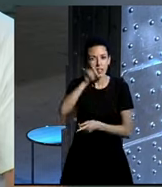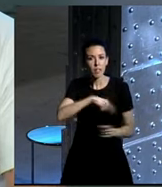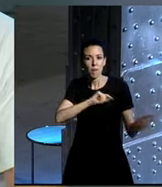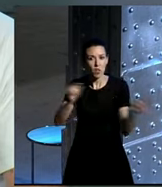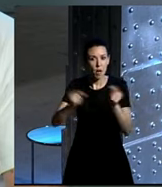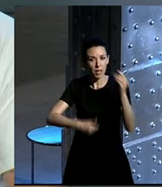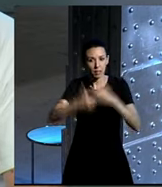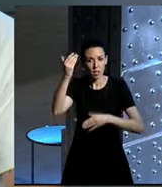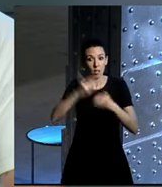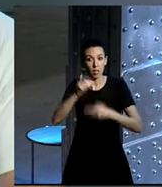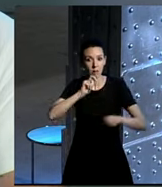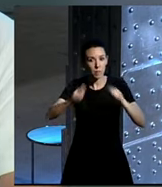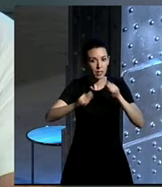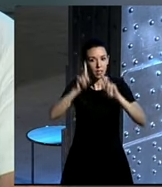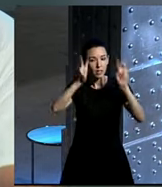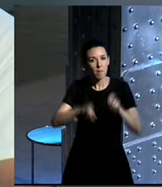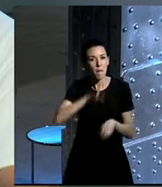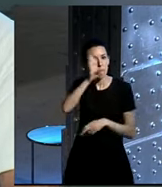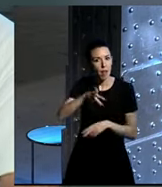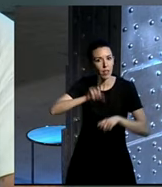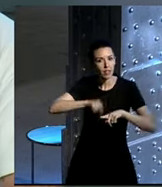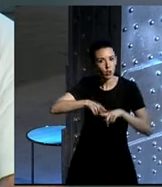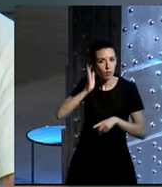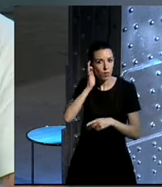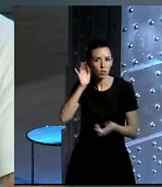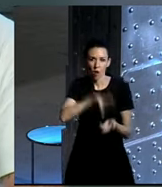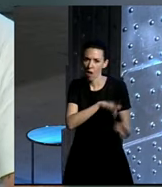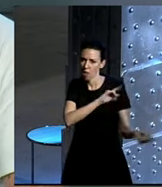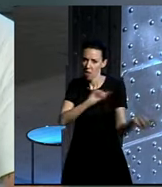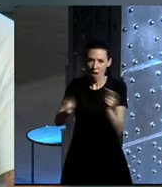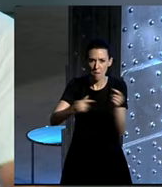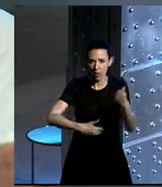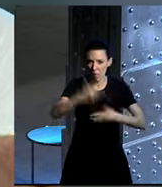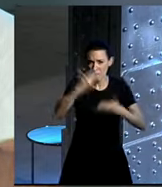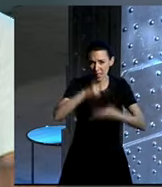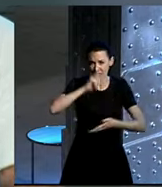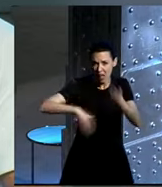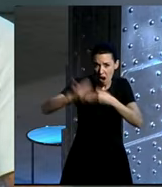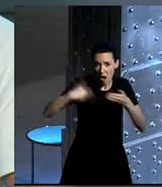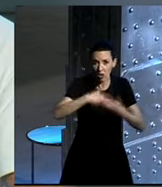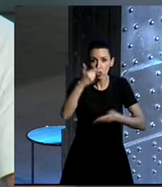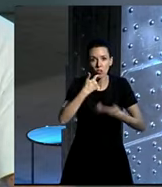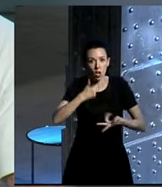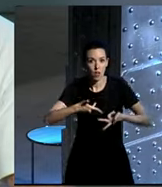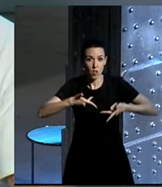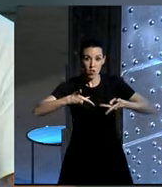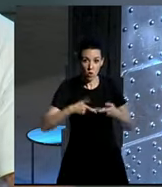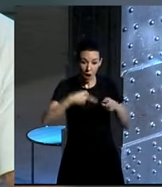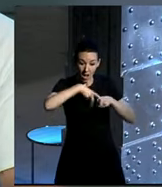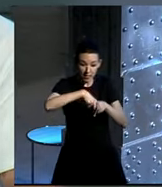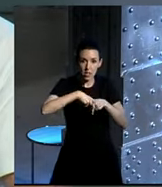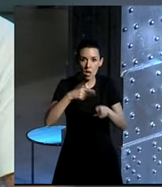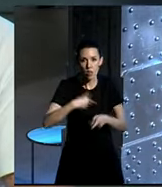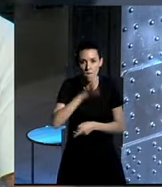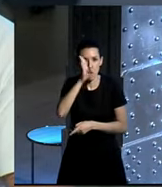la prensa, el tema del placer sexual femenino. Hubo grandes debates en la prensa de entonces diciendo que es que los sillines provocaban placer sexual femenino.